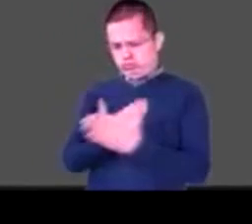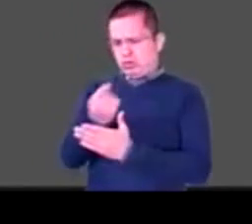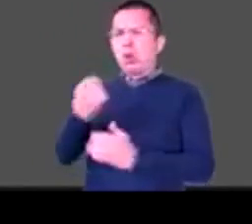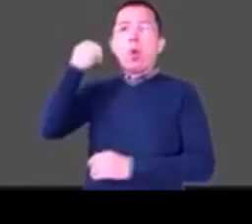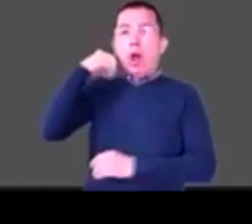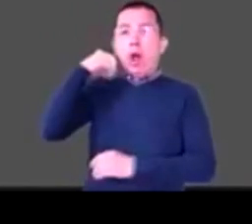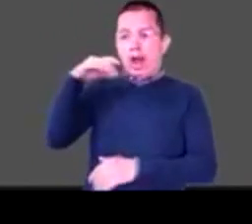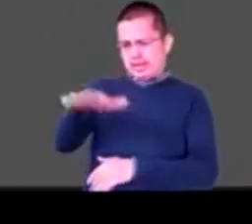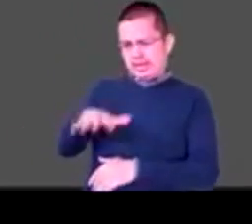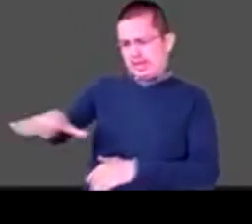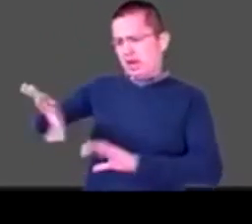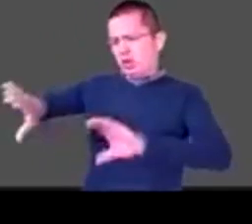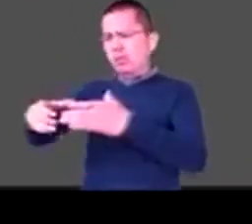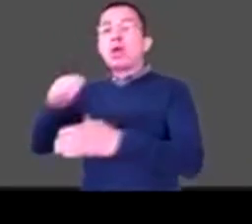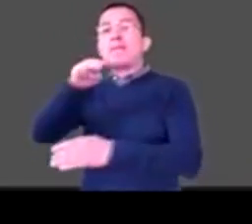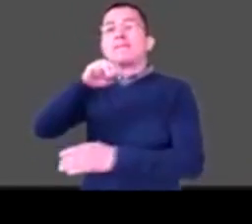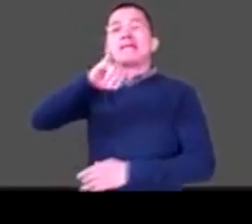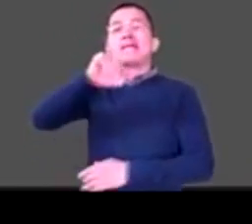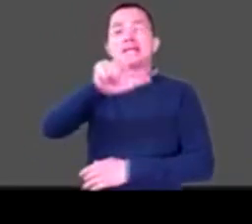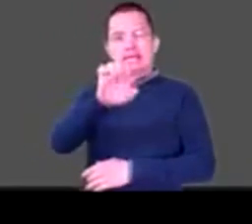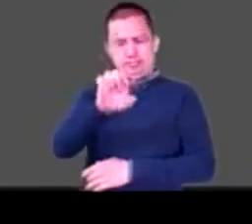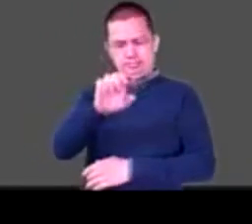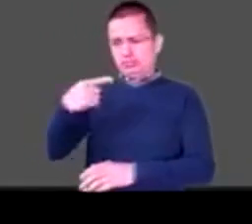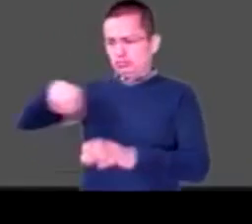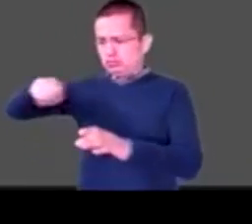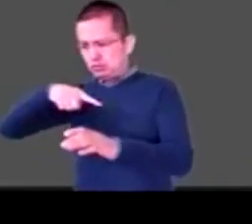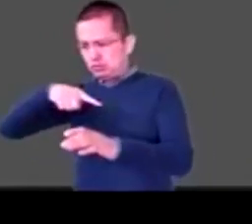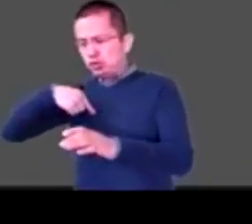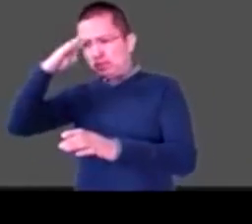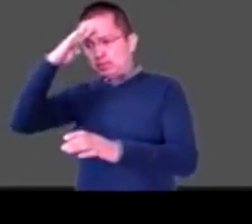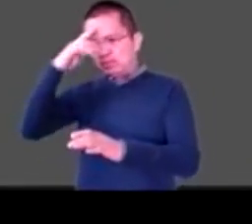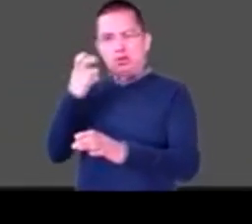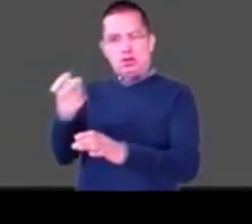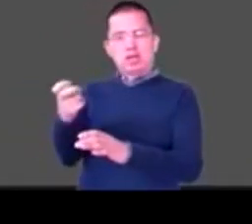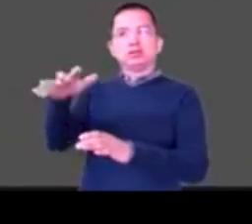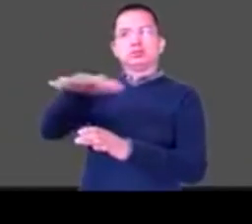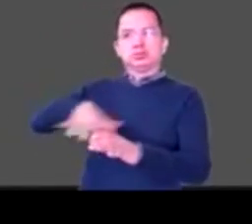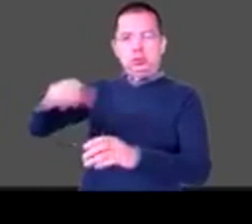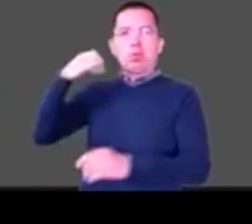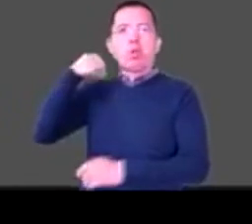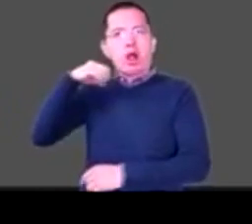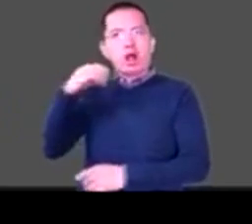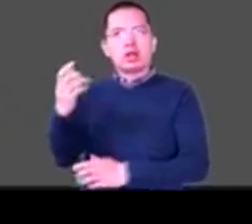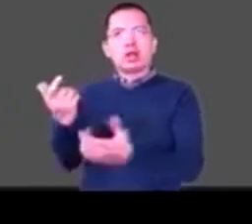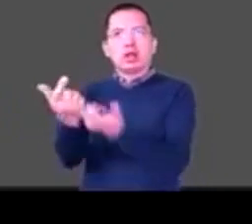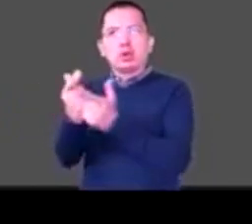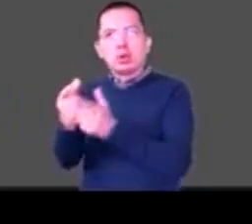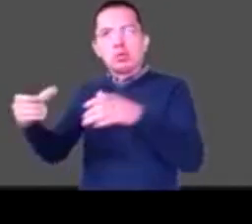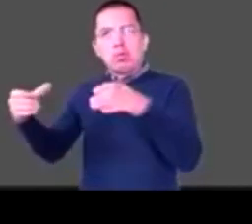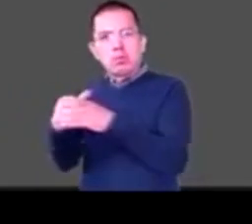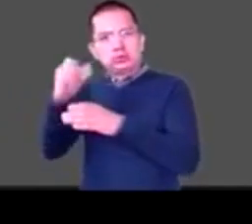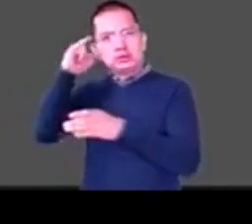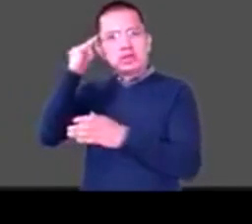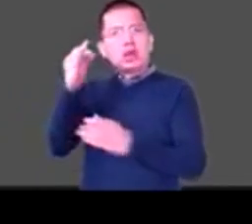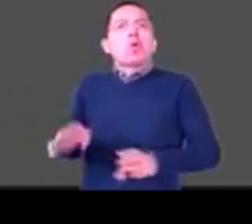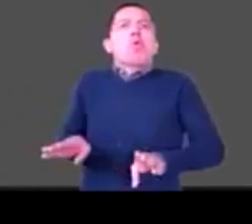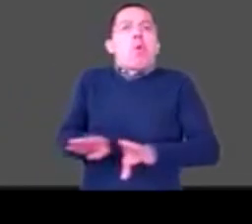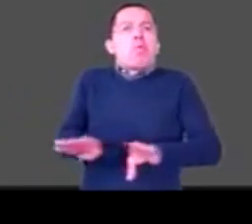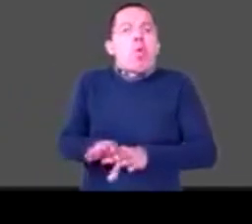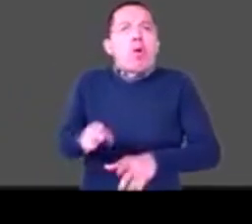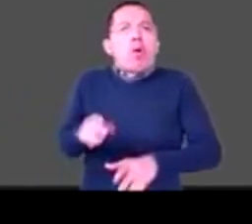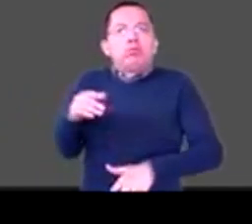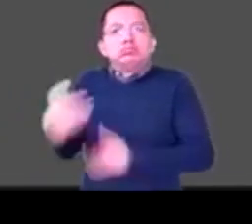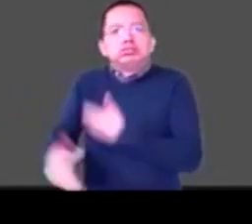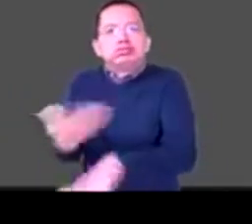pensando en las comunidades de ahí de Oaxaca, sino en todo el país, en todas las comunidades hay